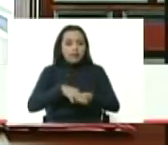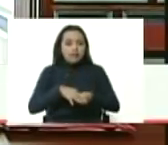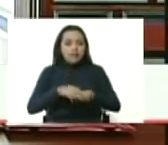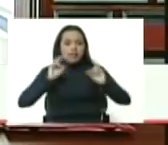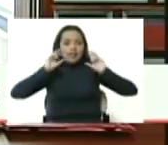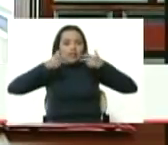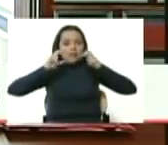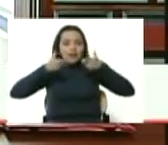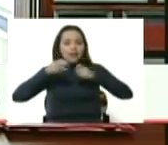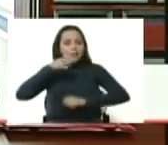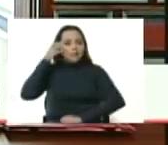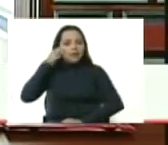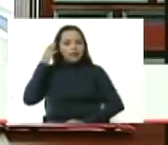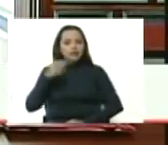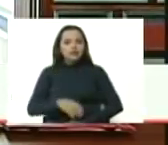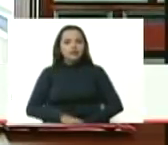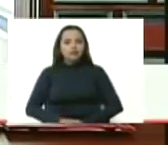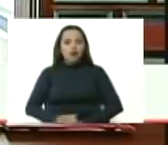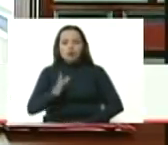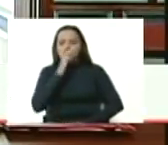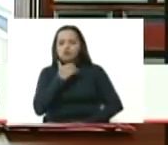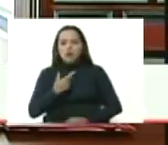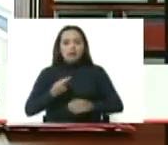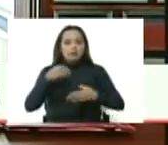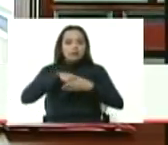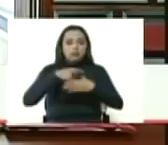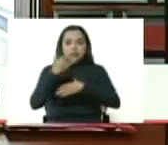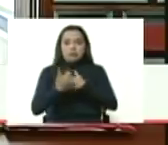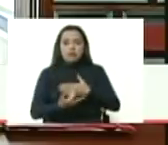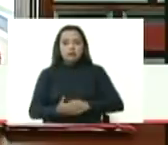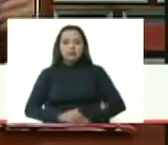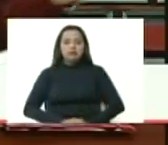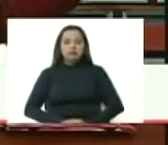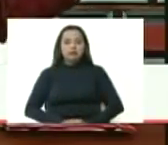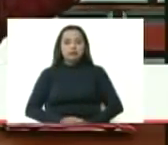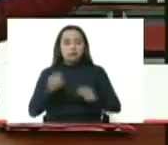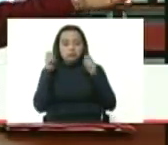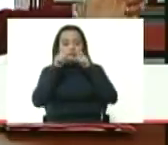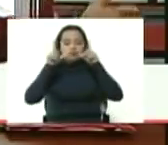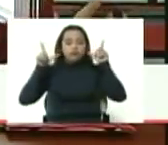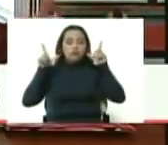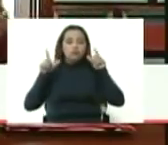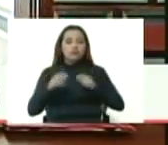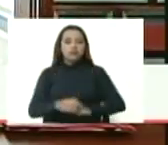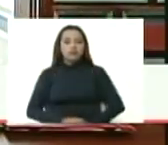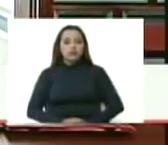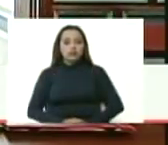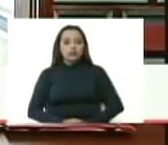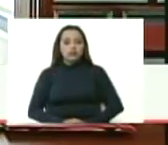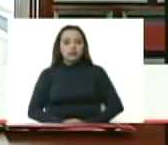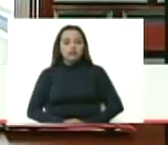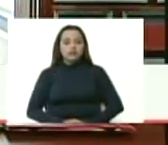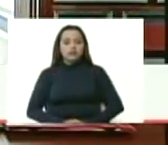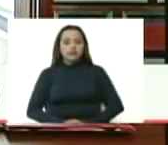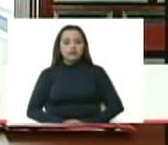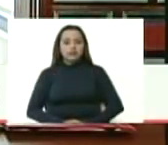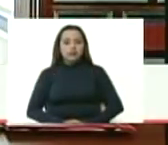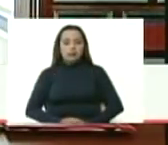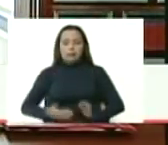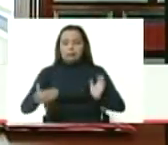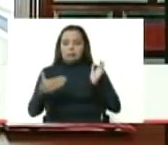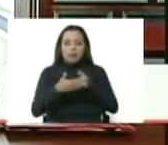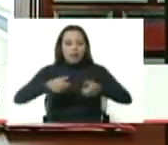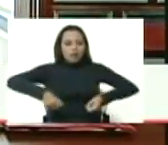amarillo. No lo teníamos en el plan. Y nos sorprendieron varias miles de